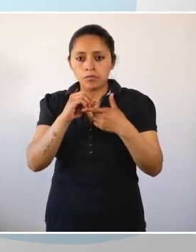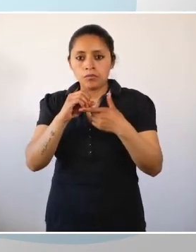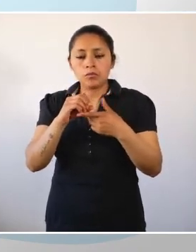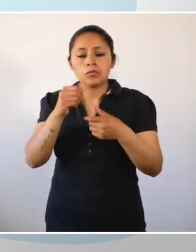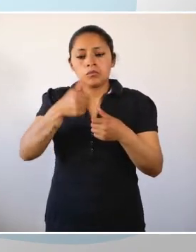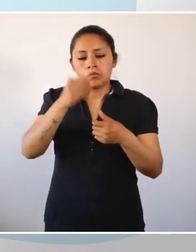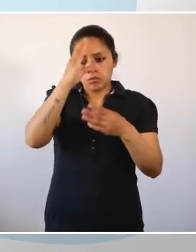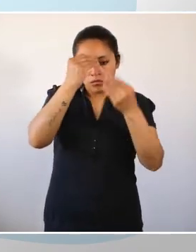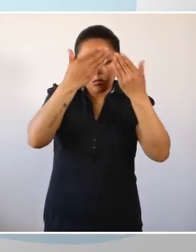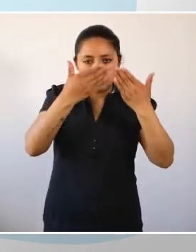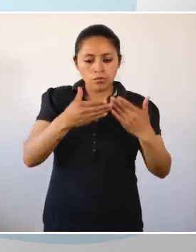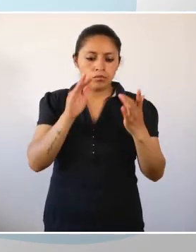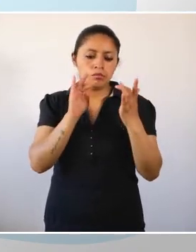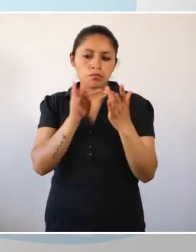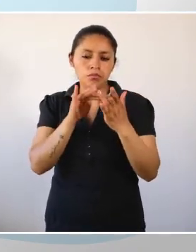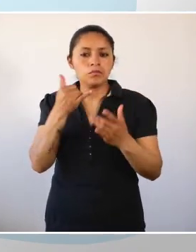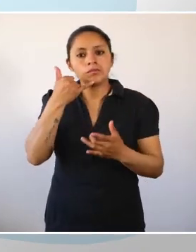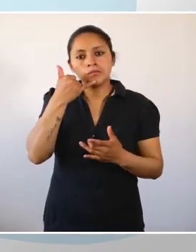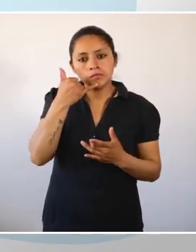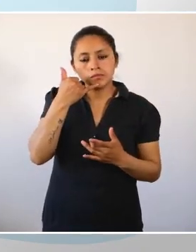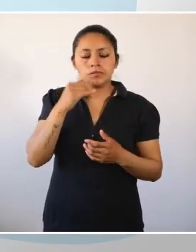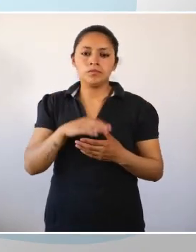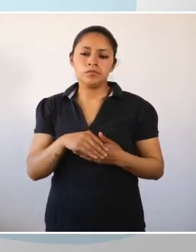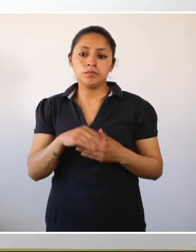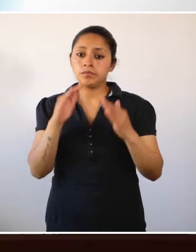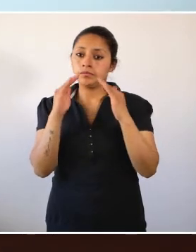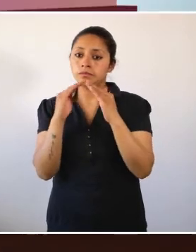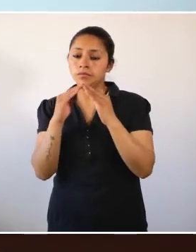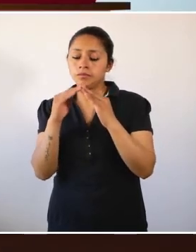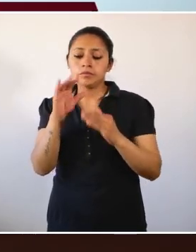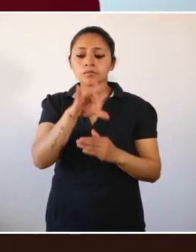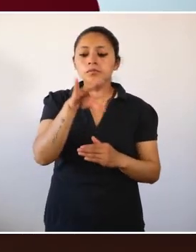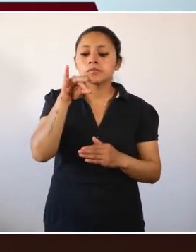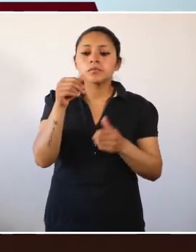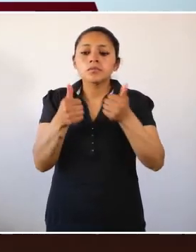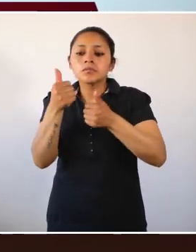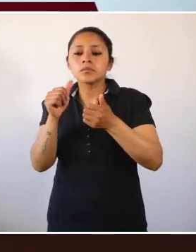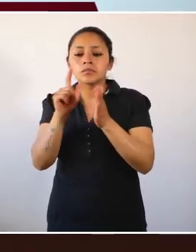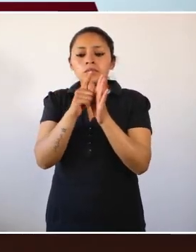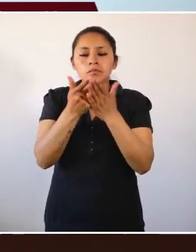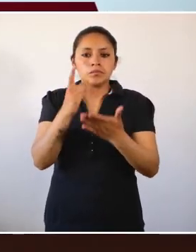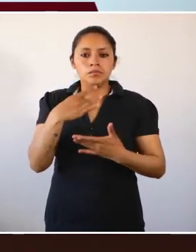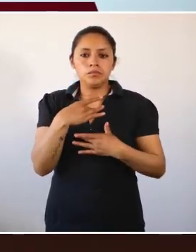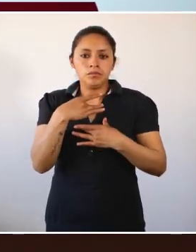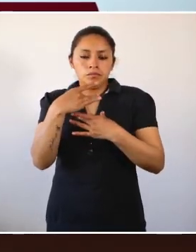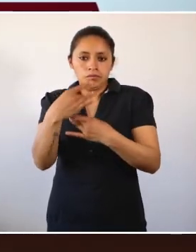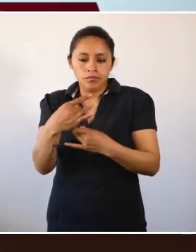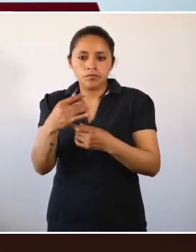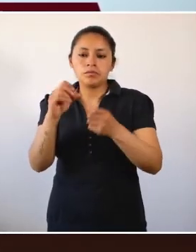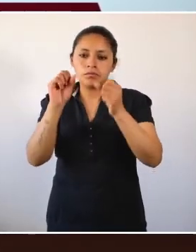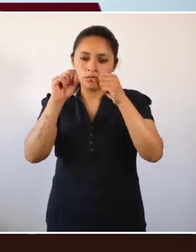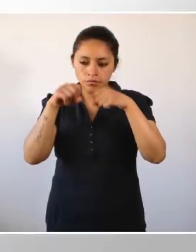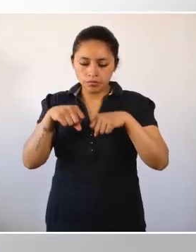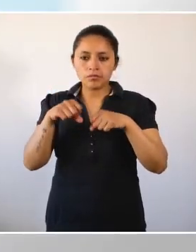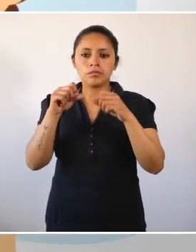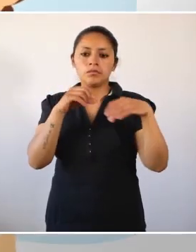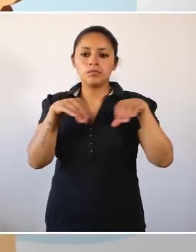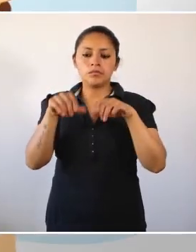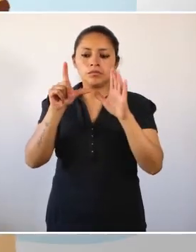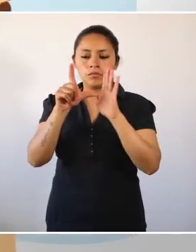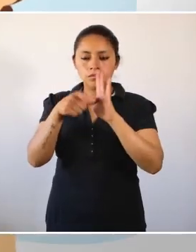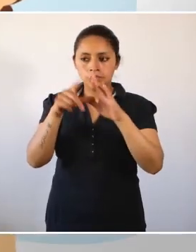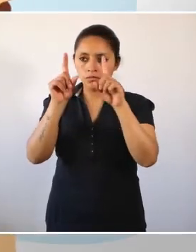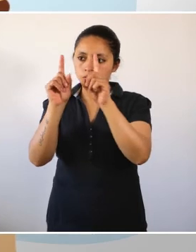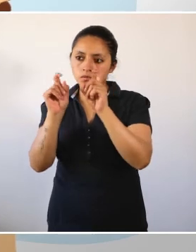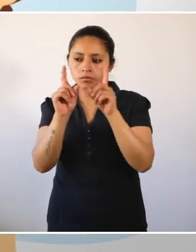contactarse con su maestra o maestro por teléfono. En la casa, que elijan el libro que más les llame la atención. Hacerle preguntas que resuman